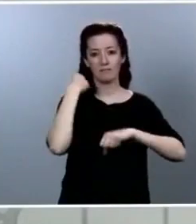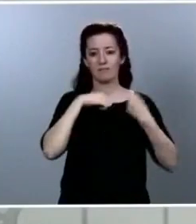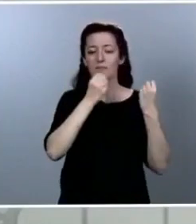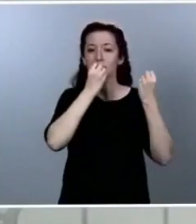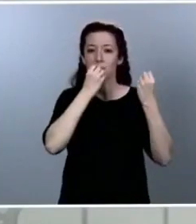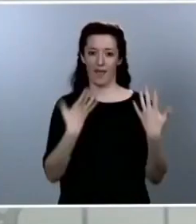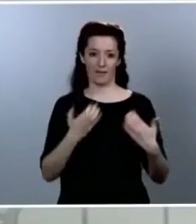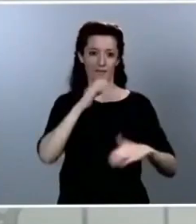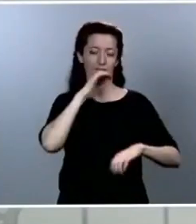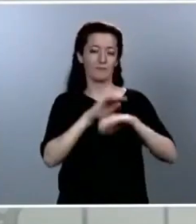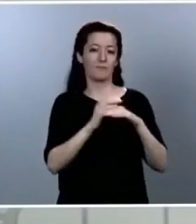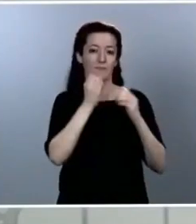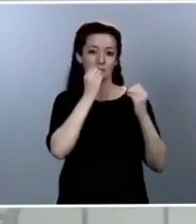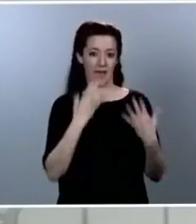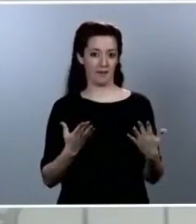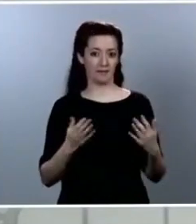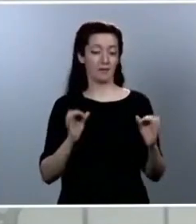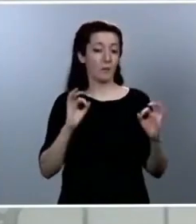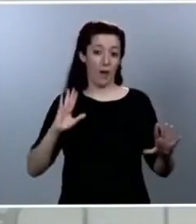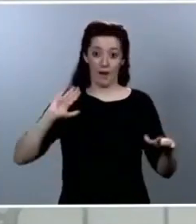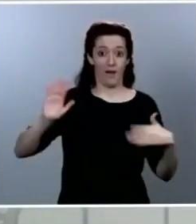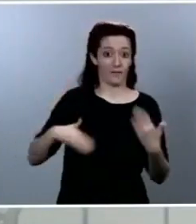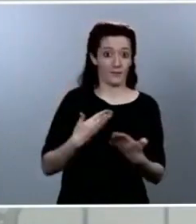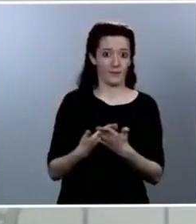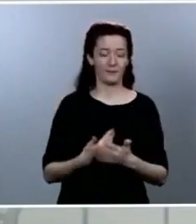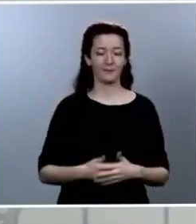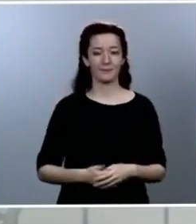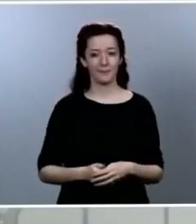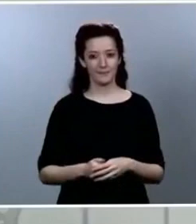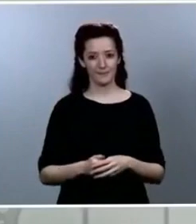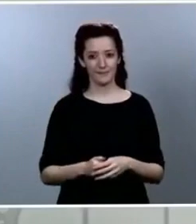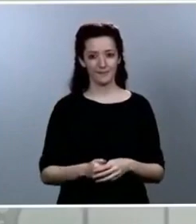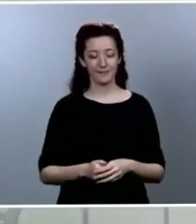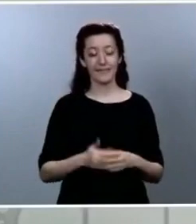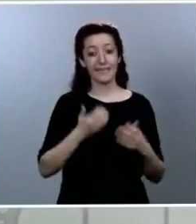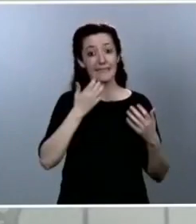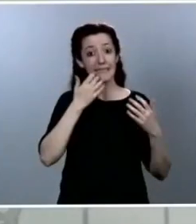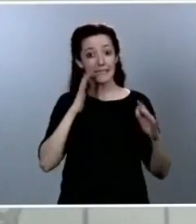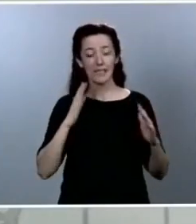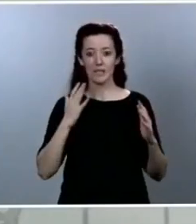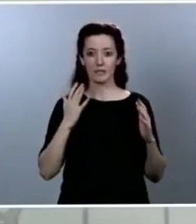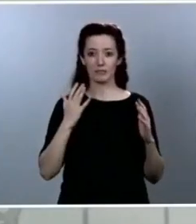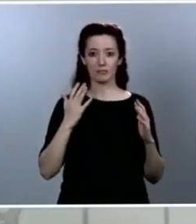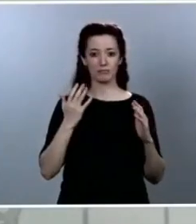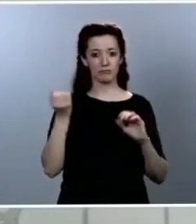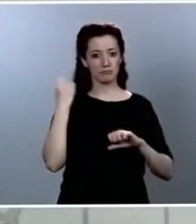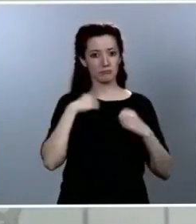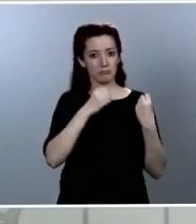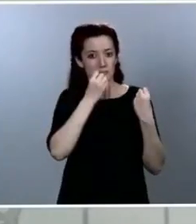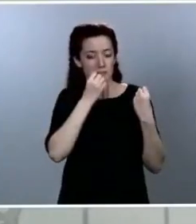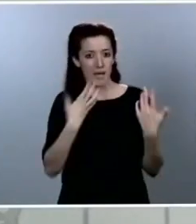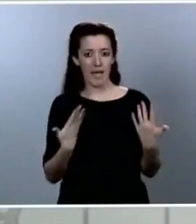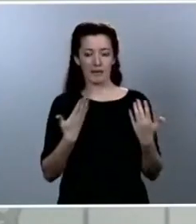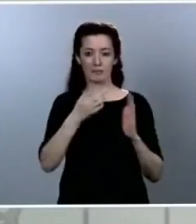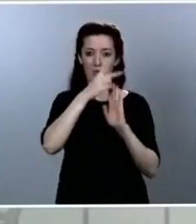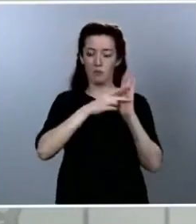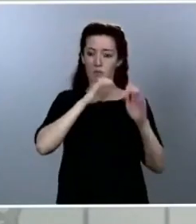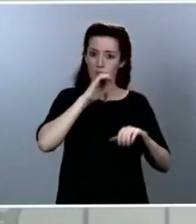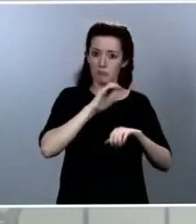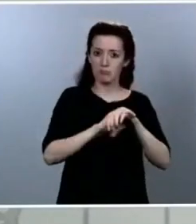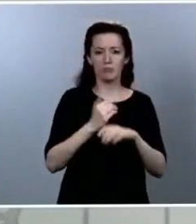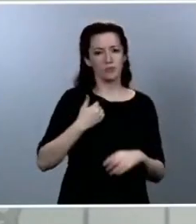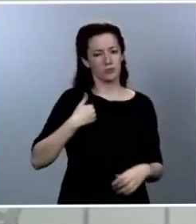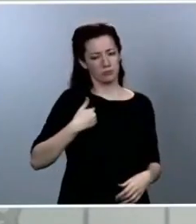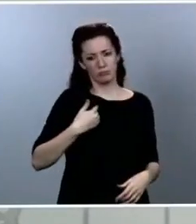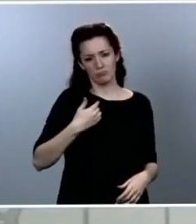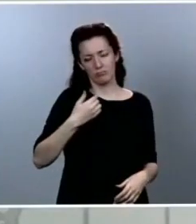Si actuamos con esta prudencia, que yo estoy convencido de que lo vamos a hacer, si las salidas se ajustan a las reglas y si comprobamos que no